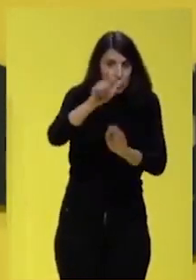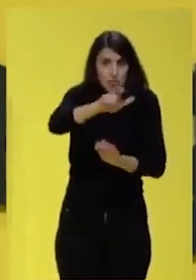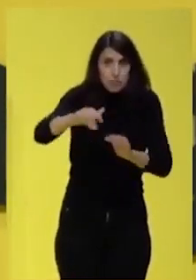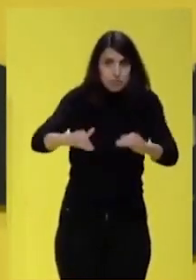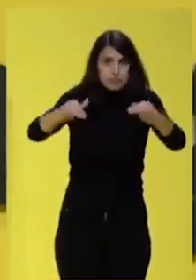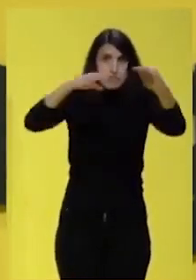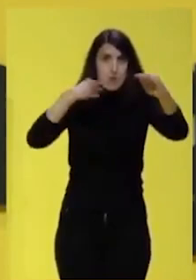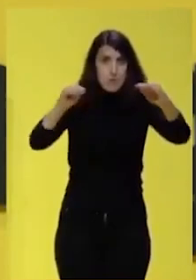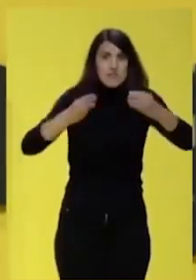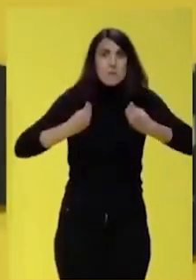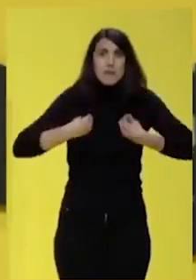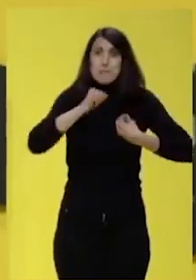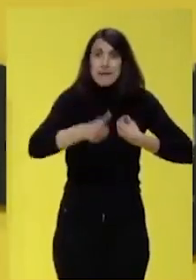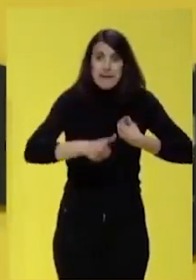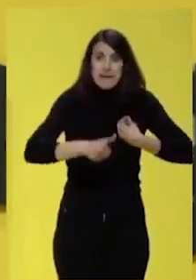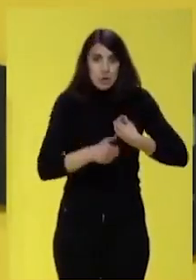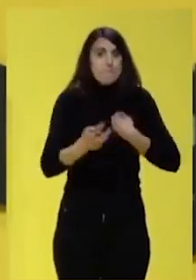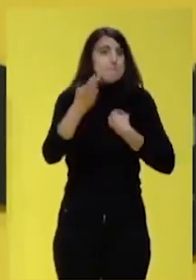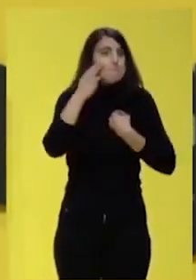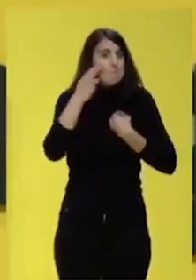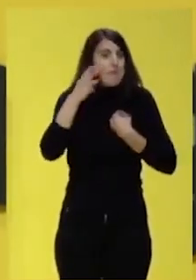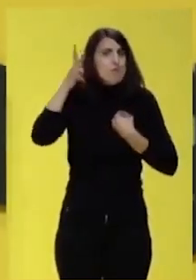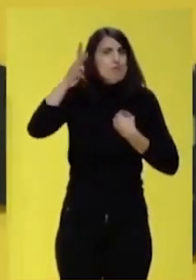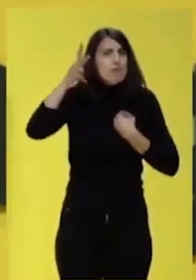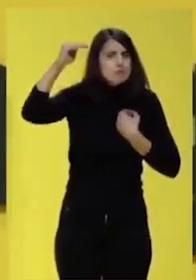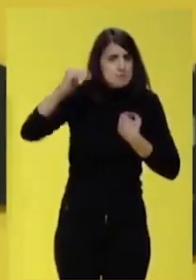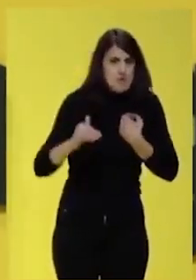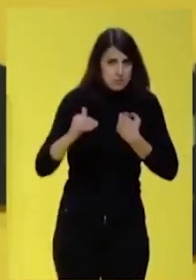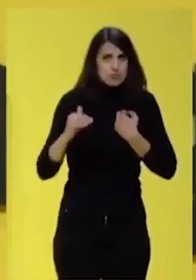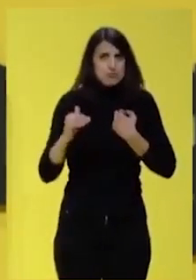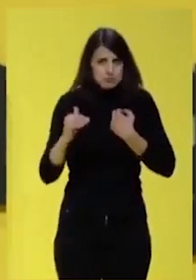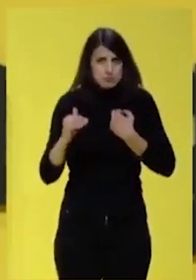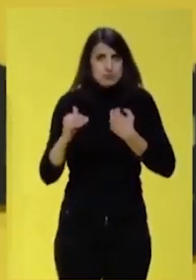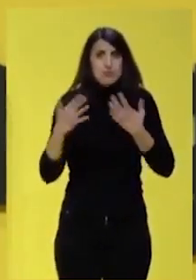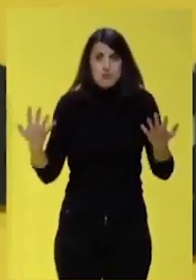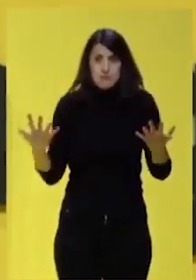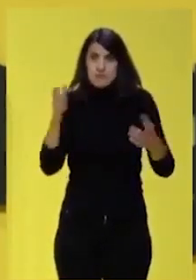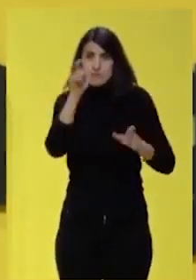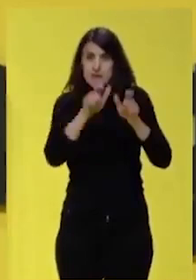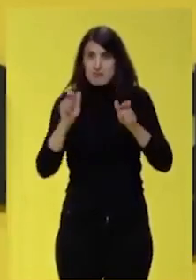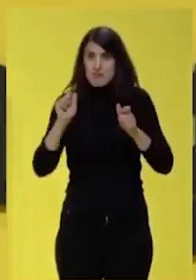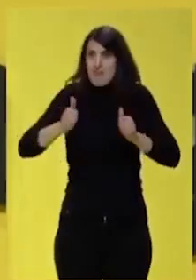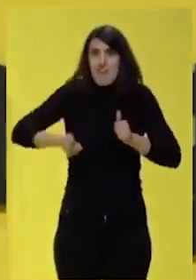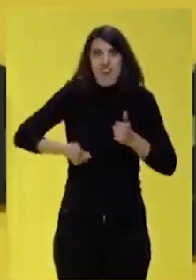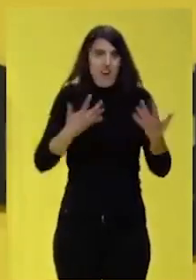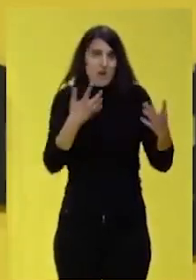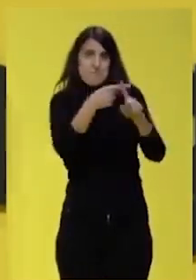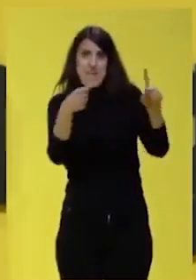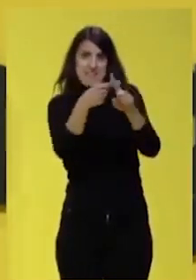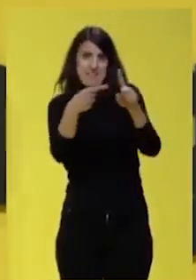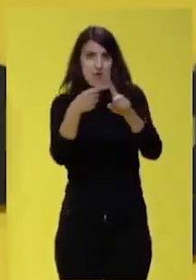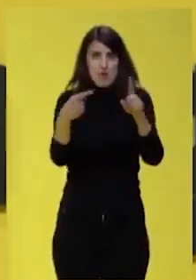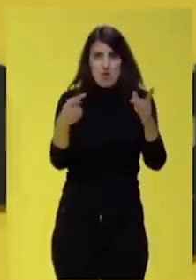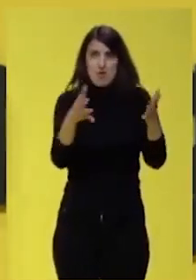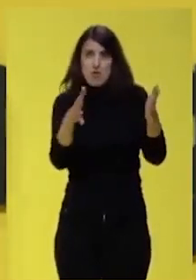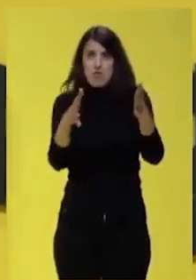van a vivir peor, con más miedo y con menos derechos. Y por lo tanto las clases medias ahora, como consecuencia de la crisis,